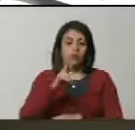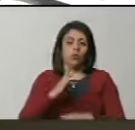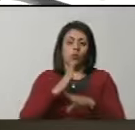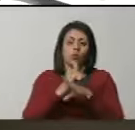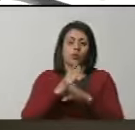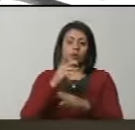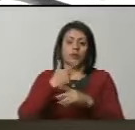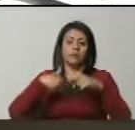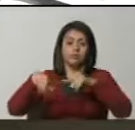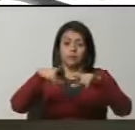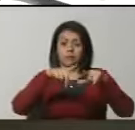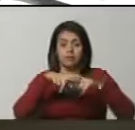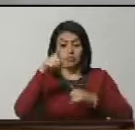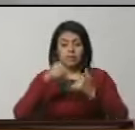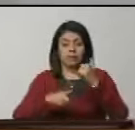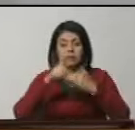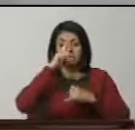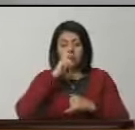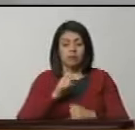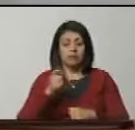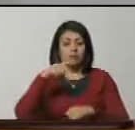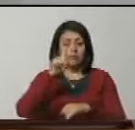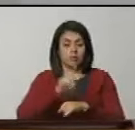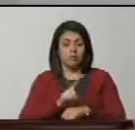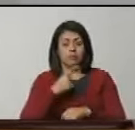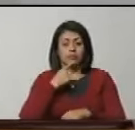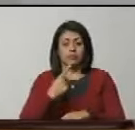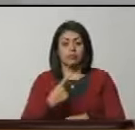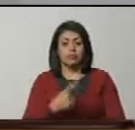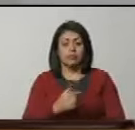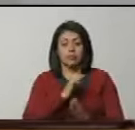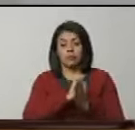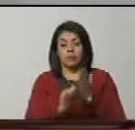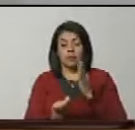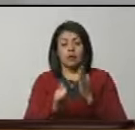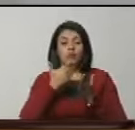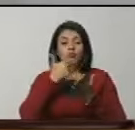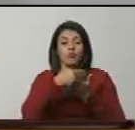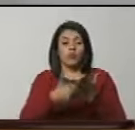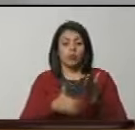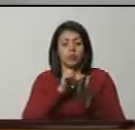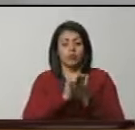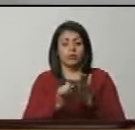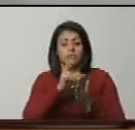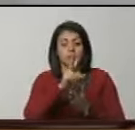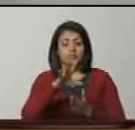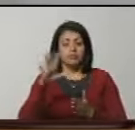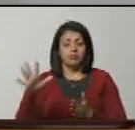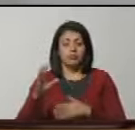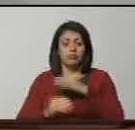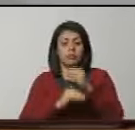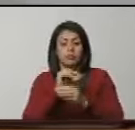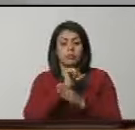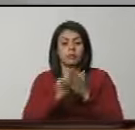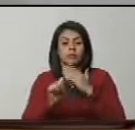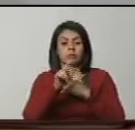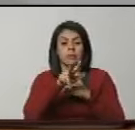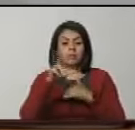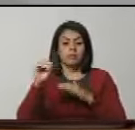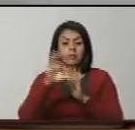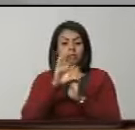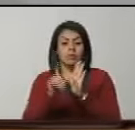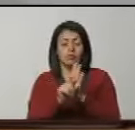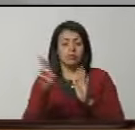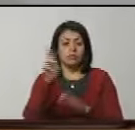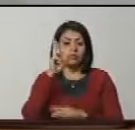territorio en los últimos años. Aquí alude directamente el artículo, la propuesta del artículo 25 alude al artículo 130 de la